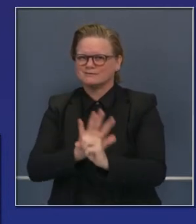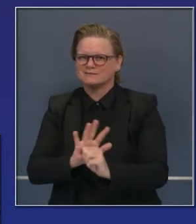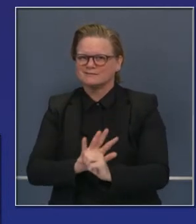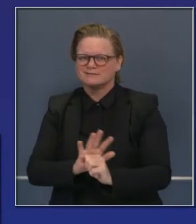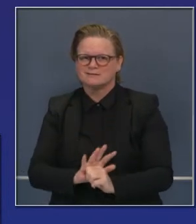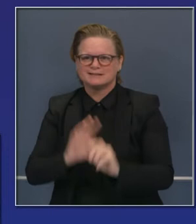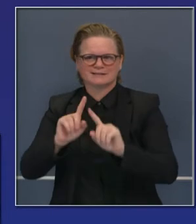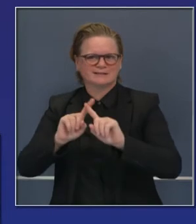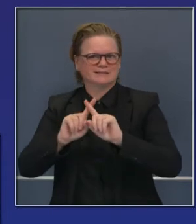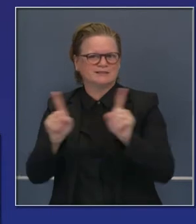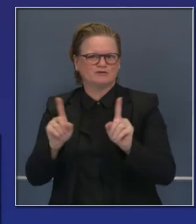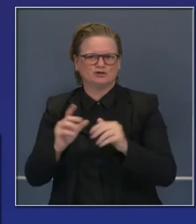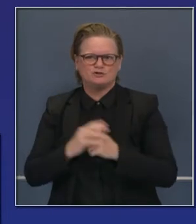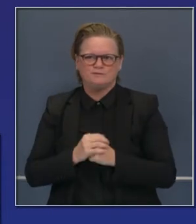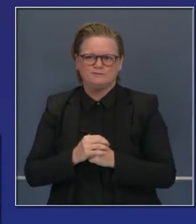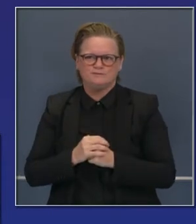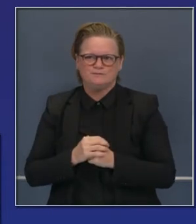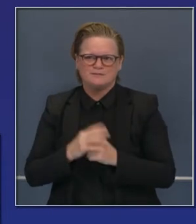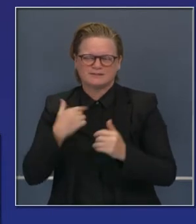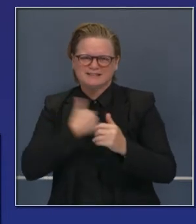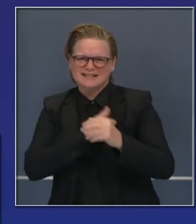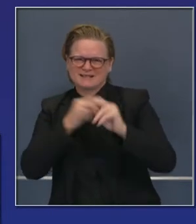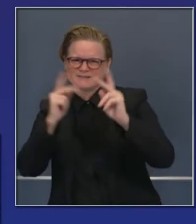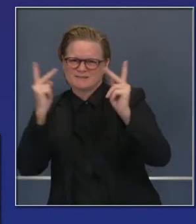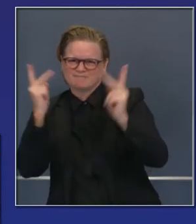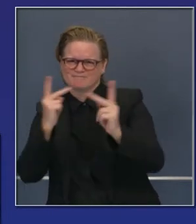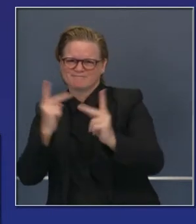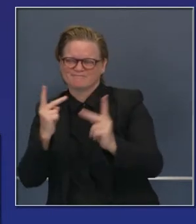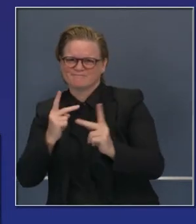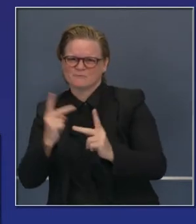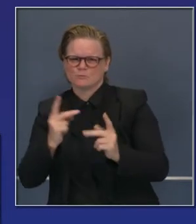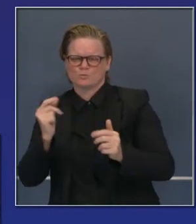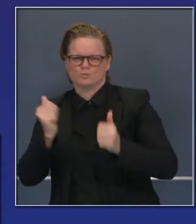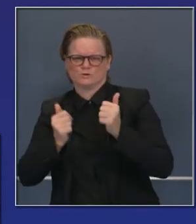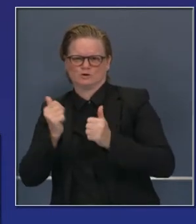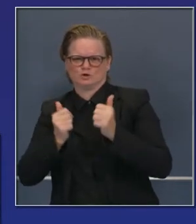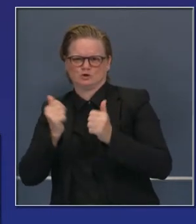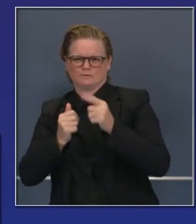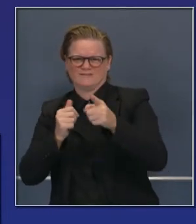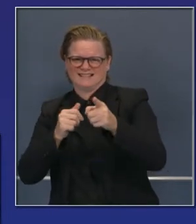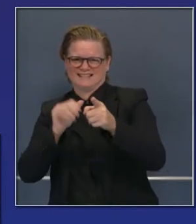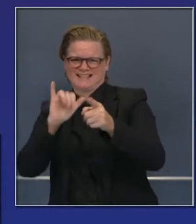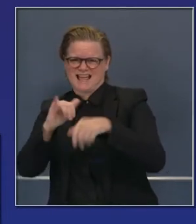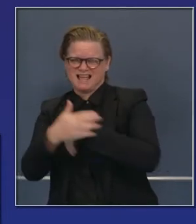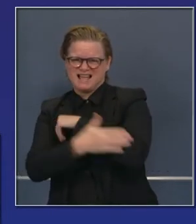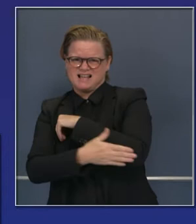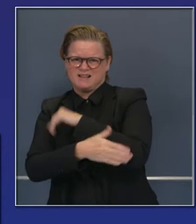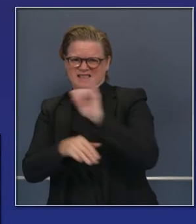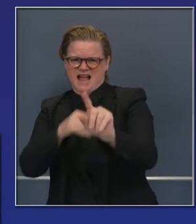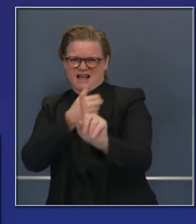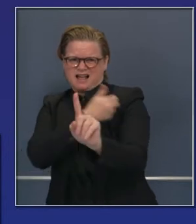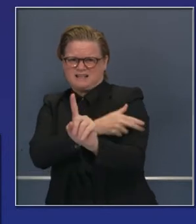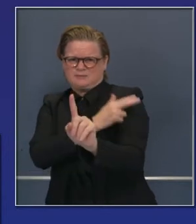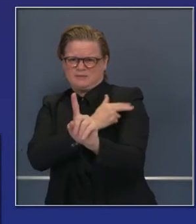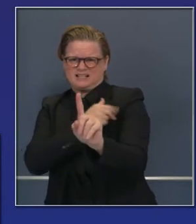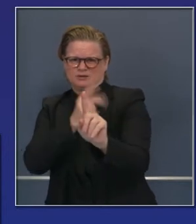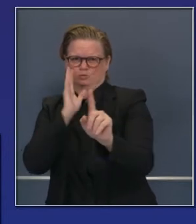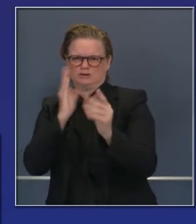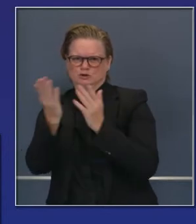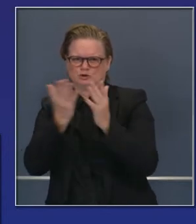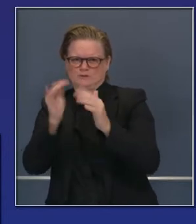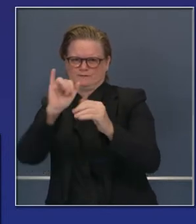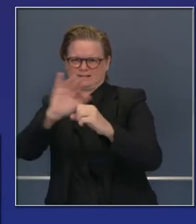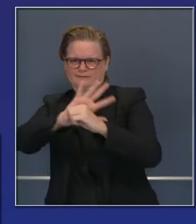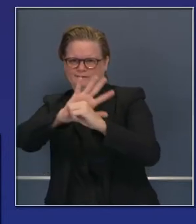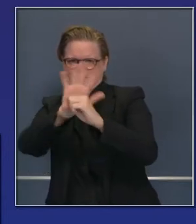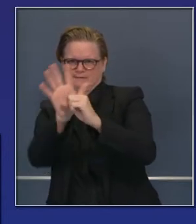California formadas por múltiples condados. Y estamos viendo de cuándo el total de camas en el